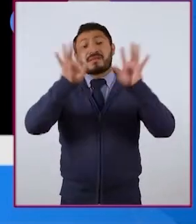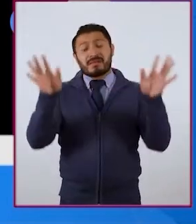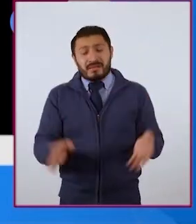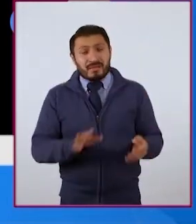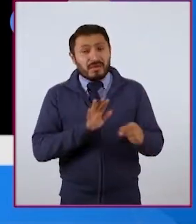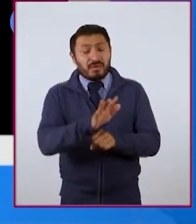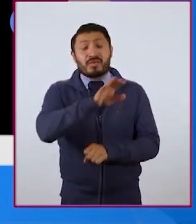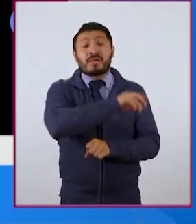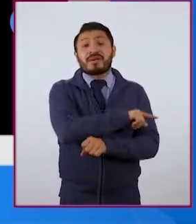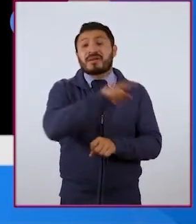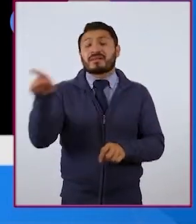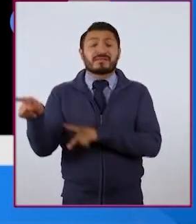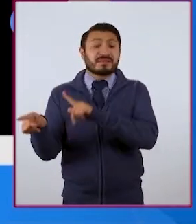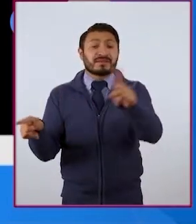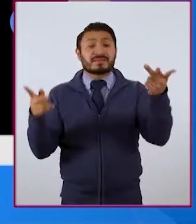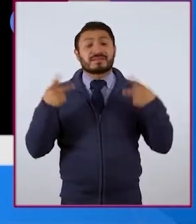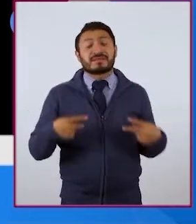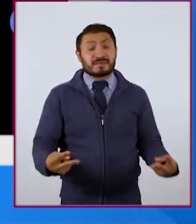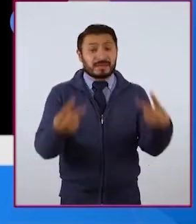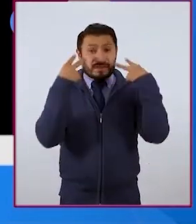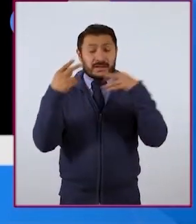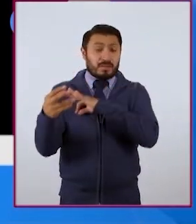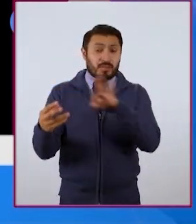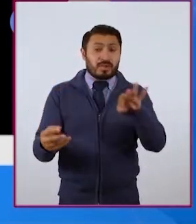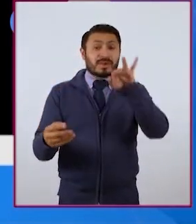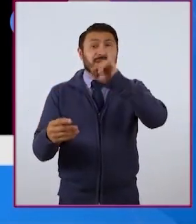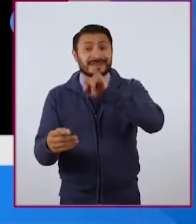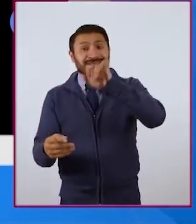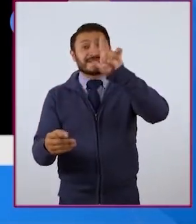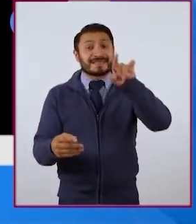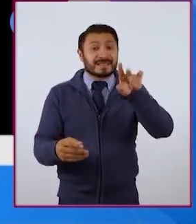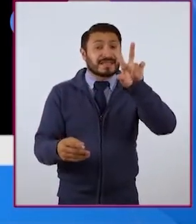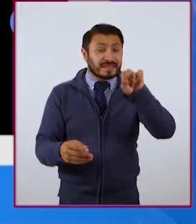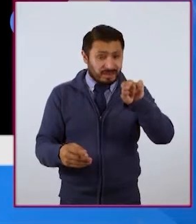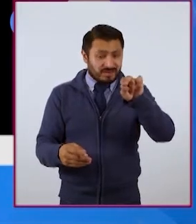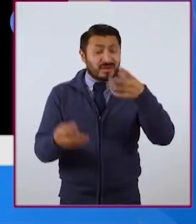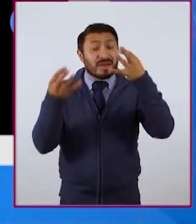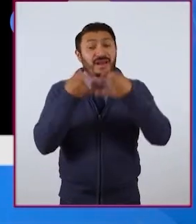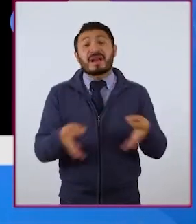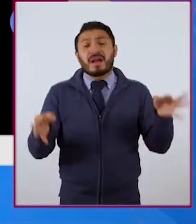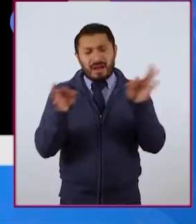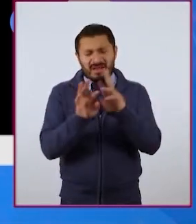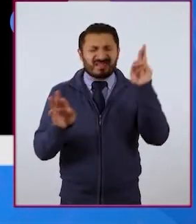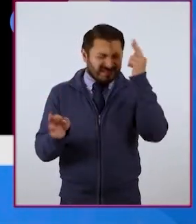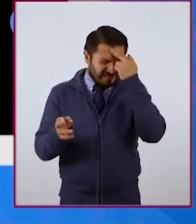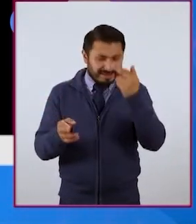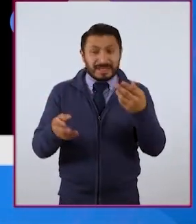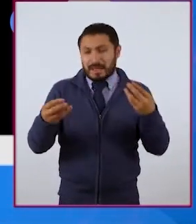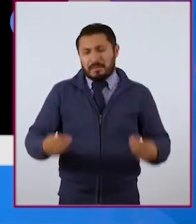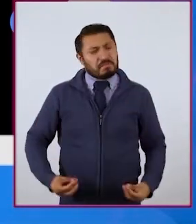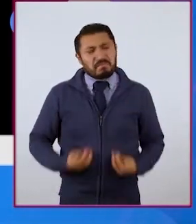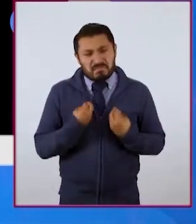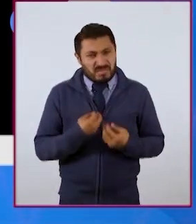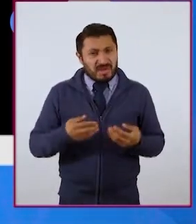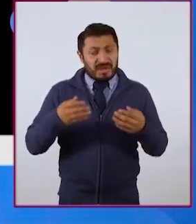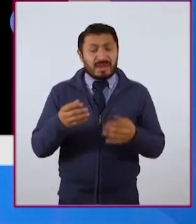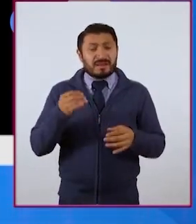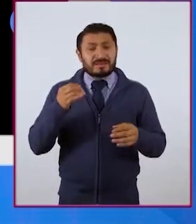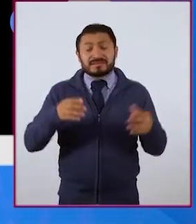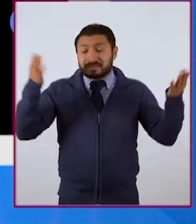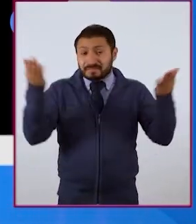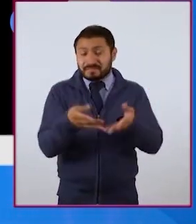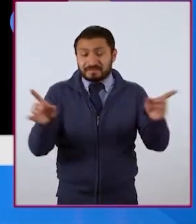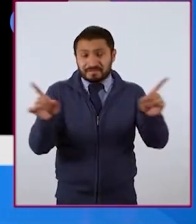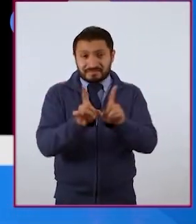que los demás y las demás pueden ver sobre mí y lo que no, es importante que recordemos. Así como en la vida fuera de internet podemos